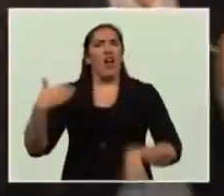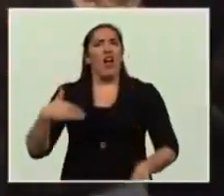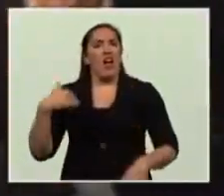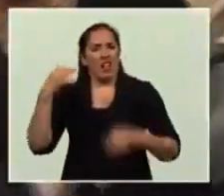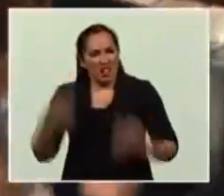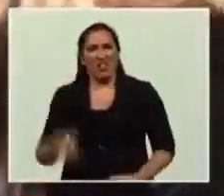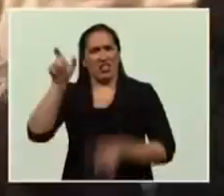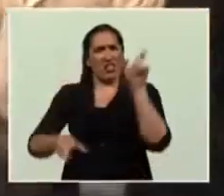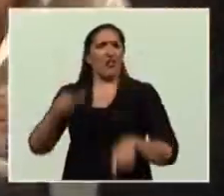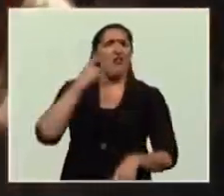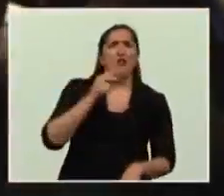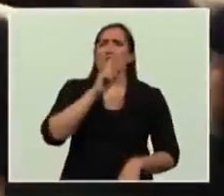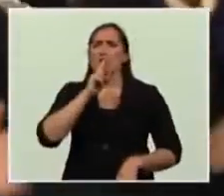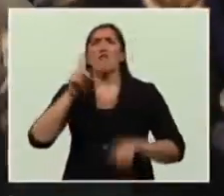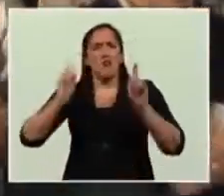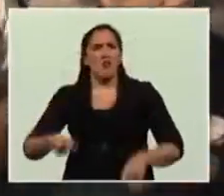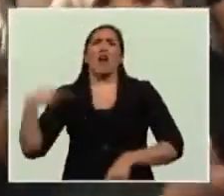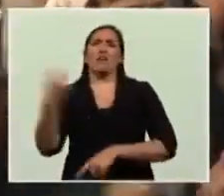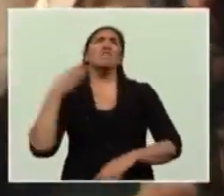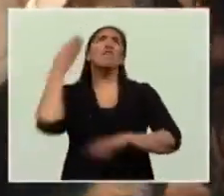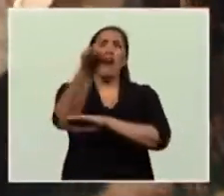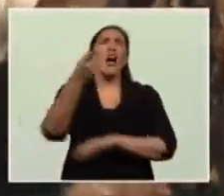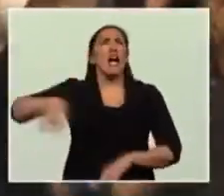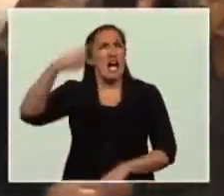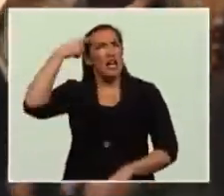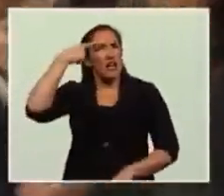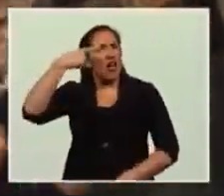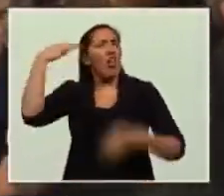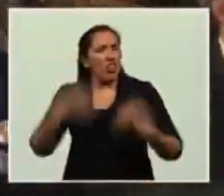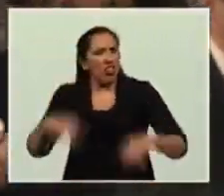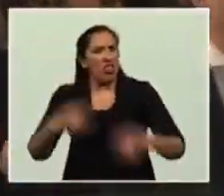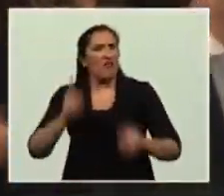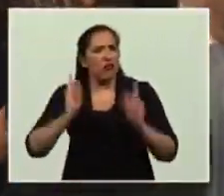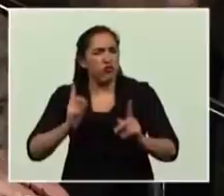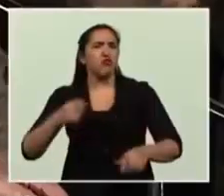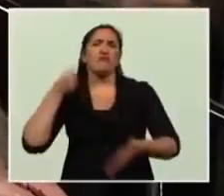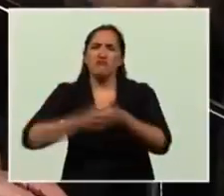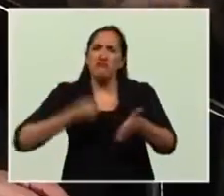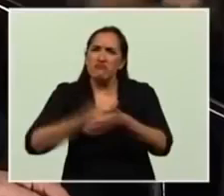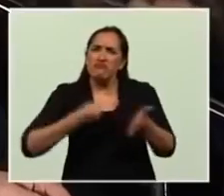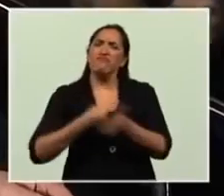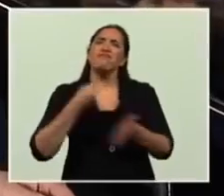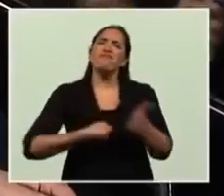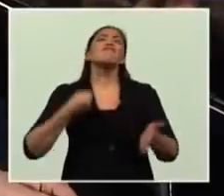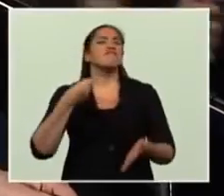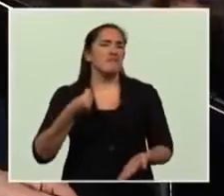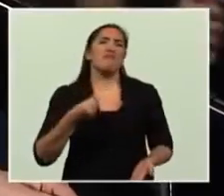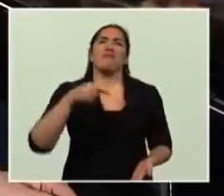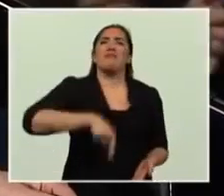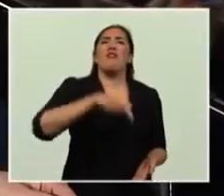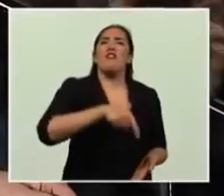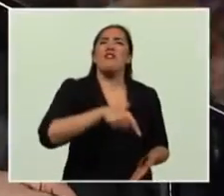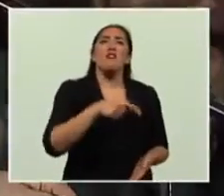compatriotas, argentinos y argentinas que crean que merece la pena, que vale la pena luchar